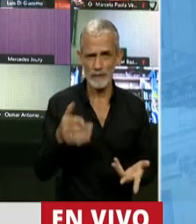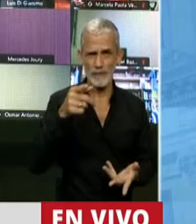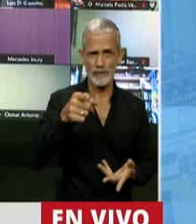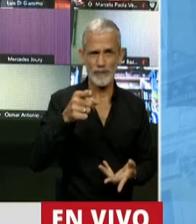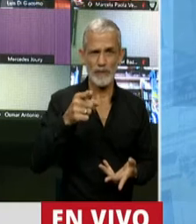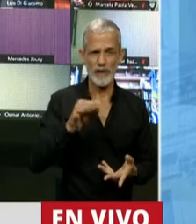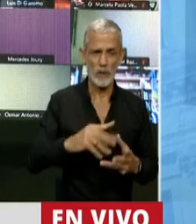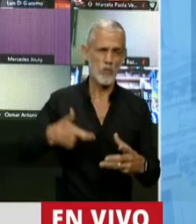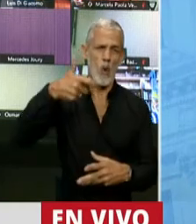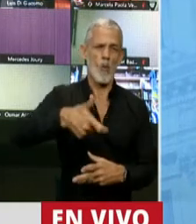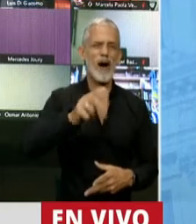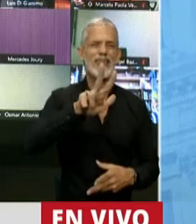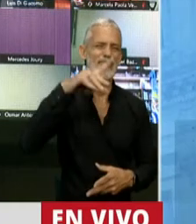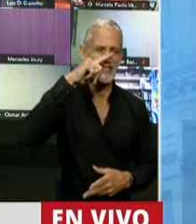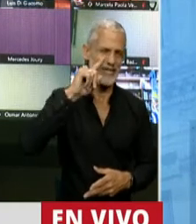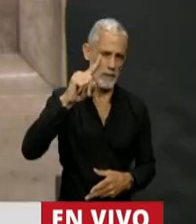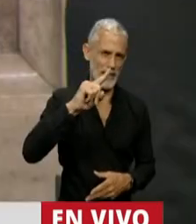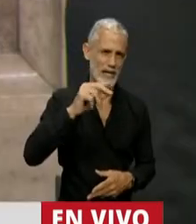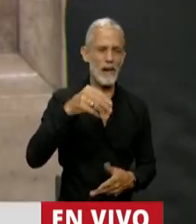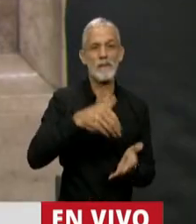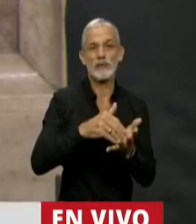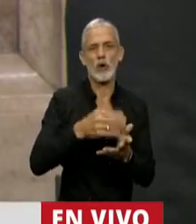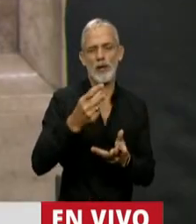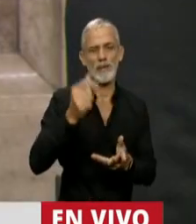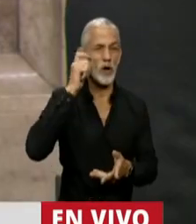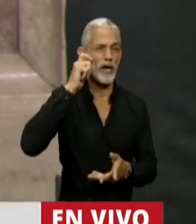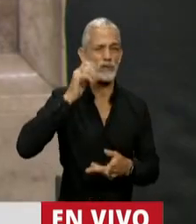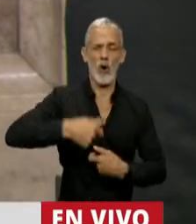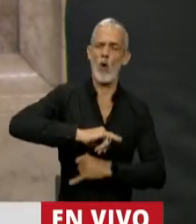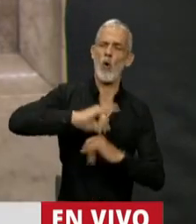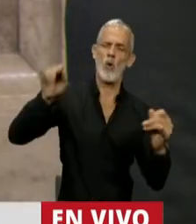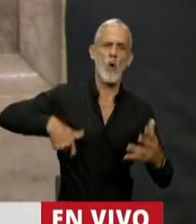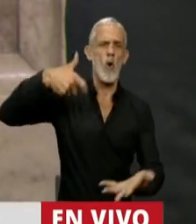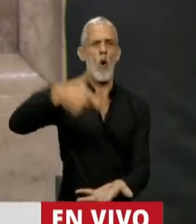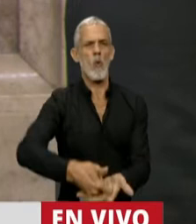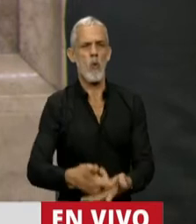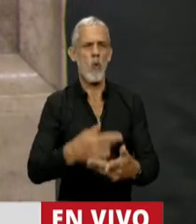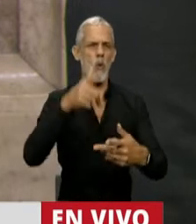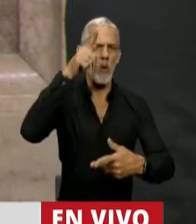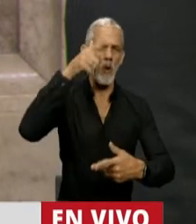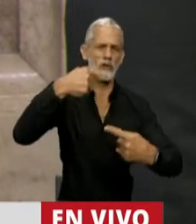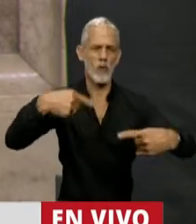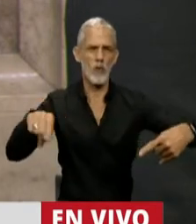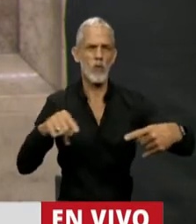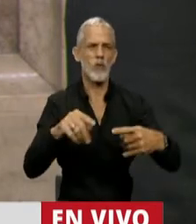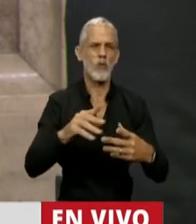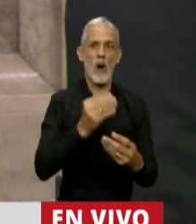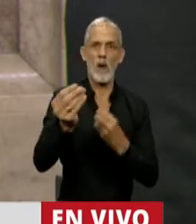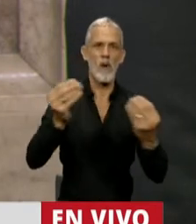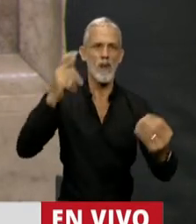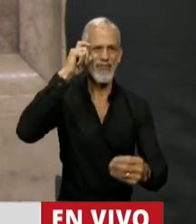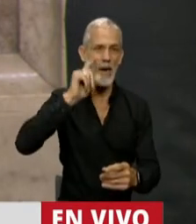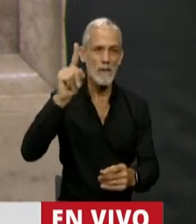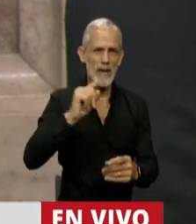inversión de alrededor de 37.000 millones de pesos que anunció Kicillof fue para incorporación de 10.000 nuevos agentes